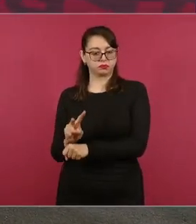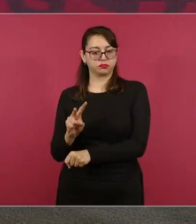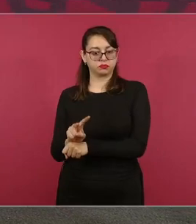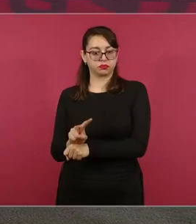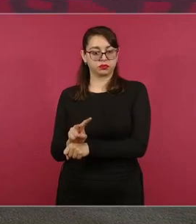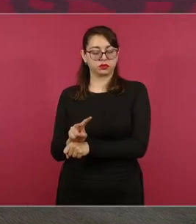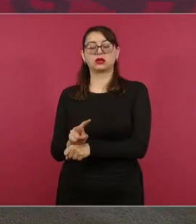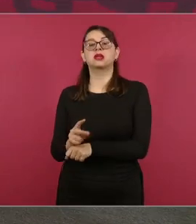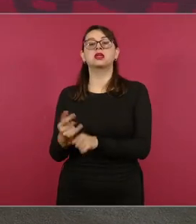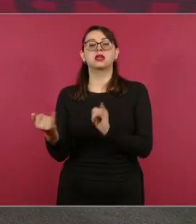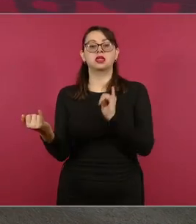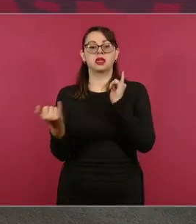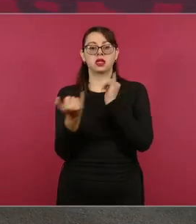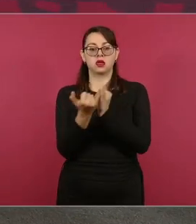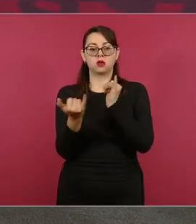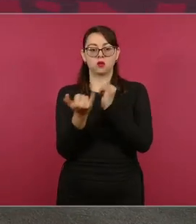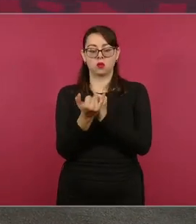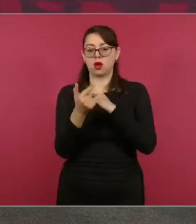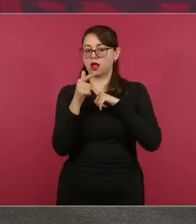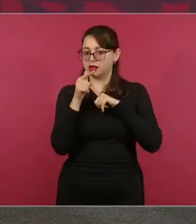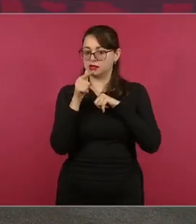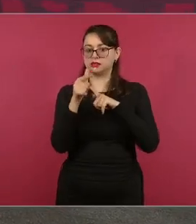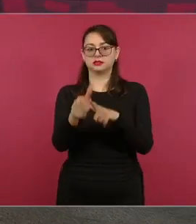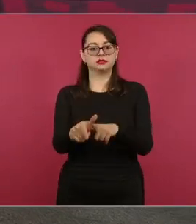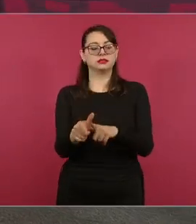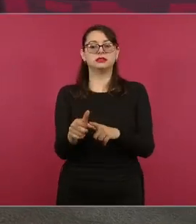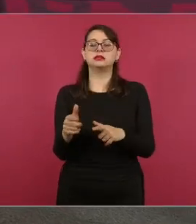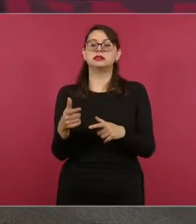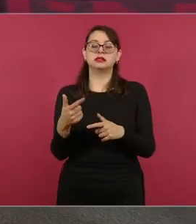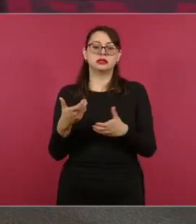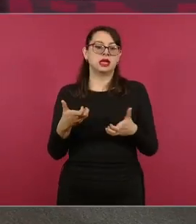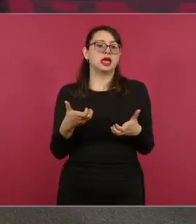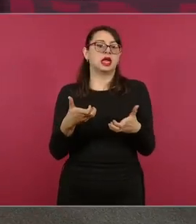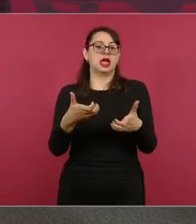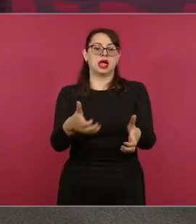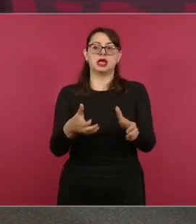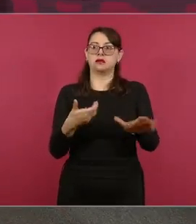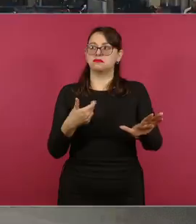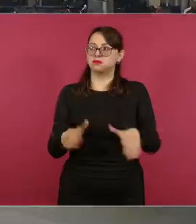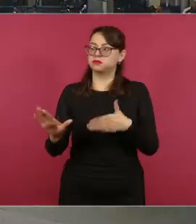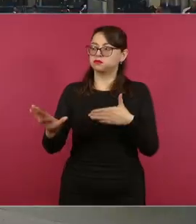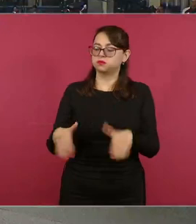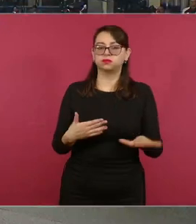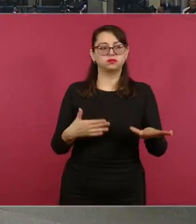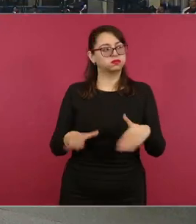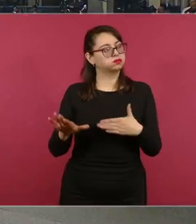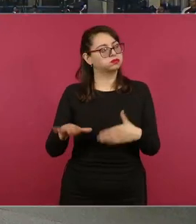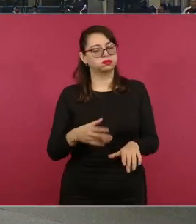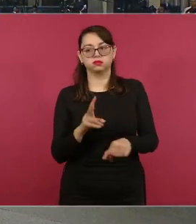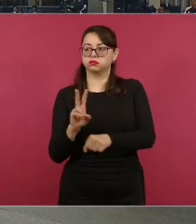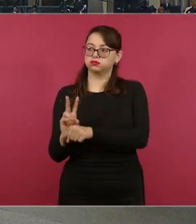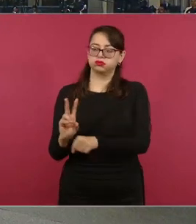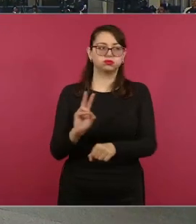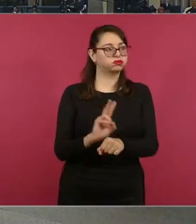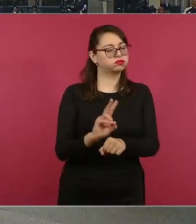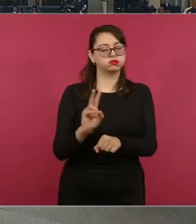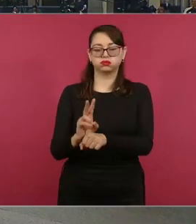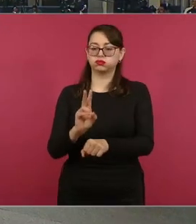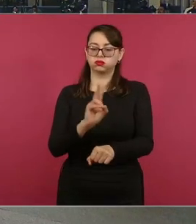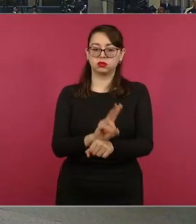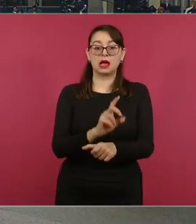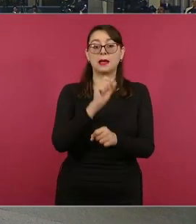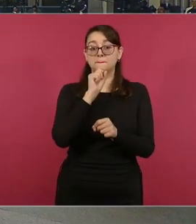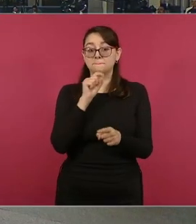continúan los patrullajes en lo que es Acapulco, el control de tránsito donde se